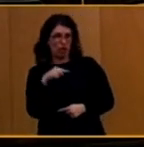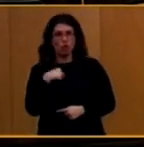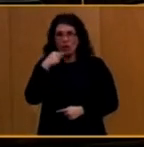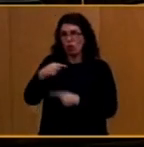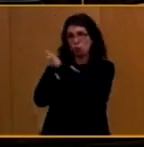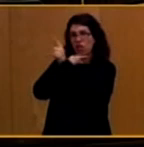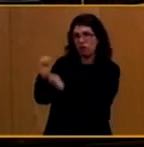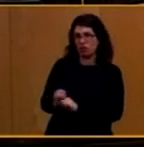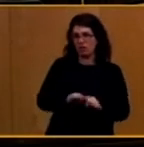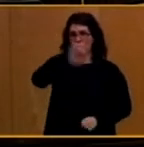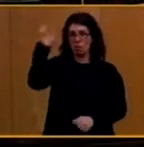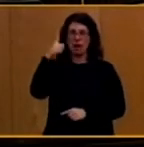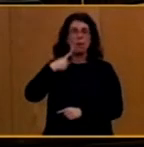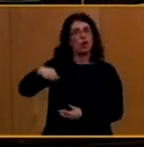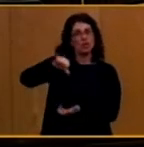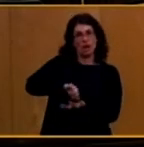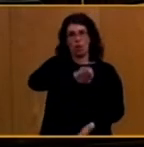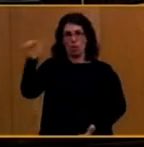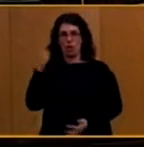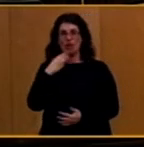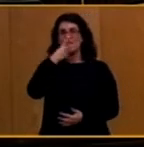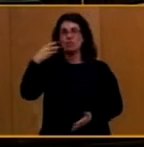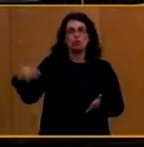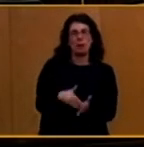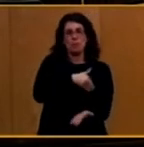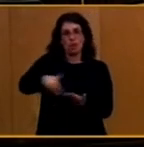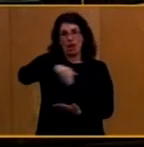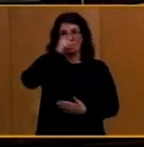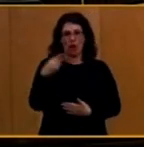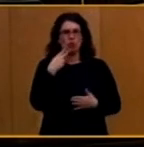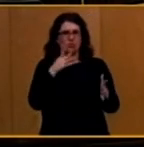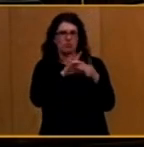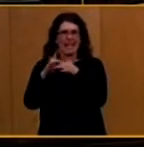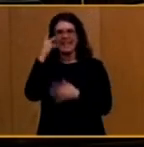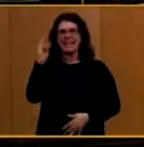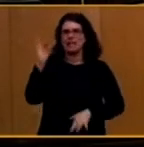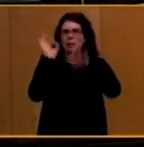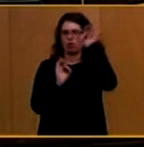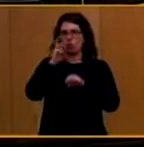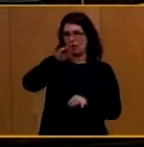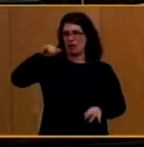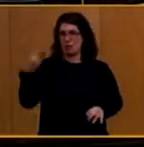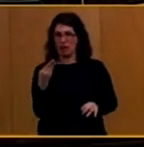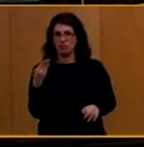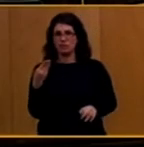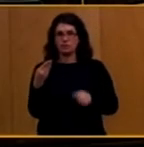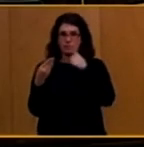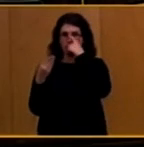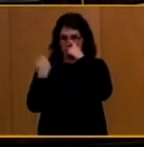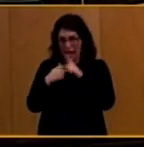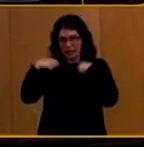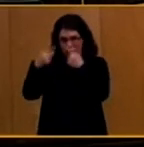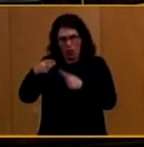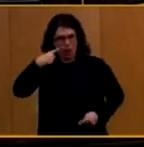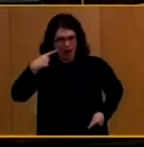Central Europeo, los 300.000 millones de euros, un 30% del PIB que le tiene dado a los bancos españoles, lo